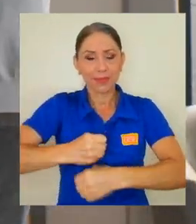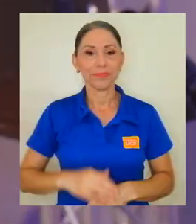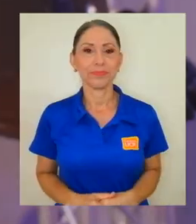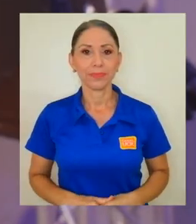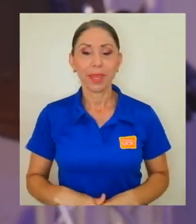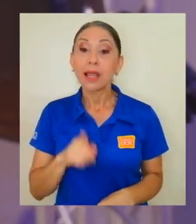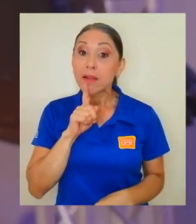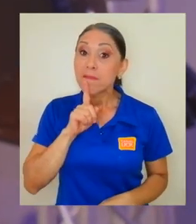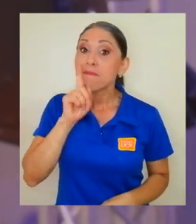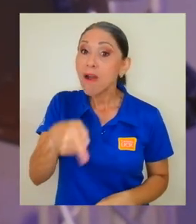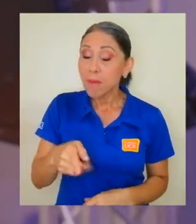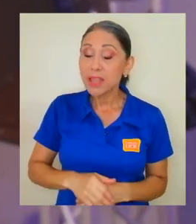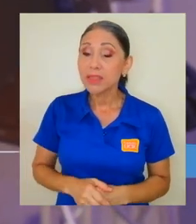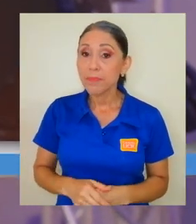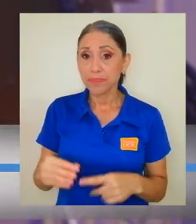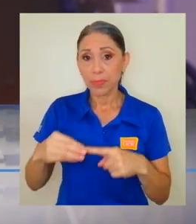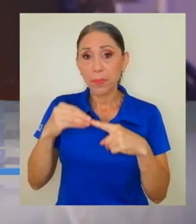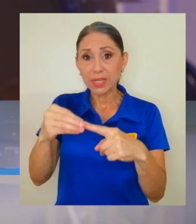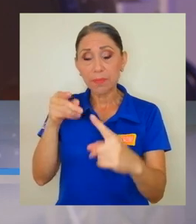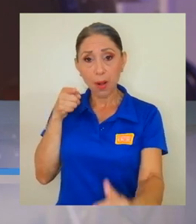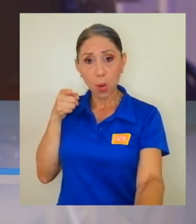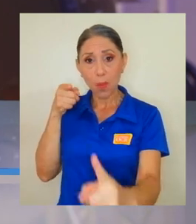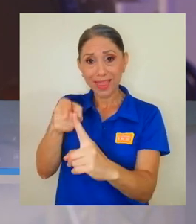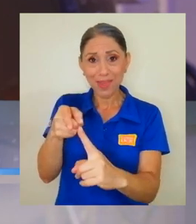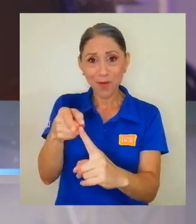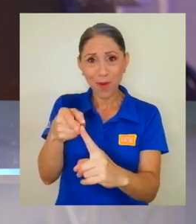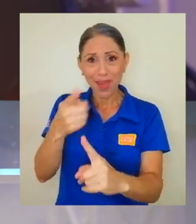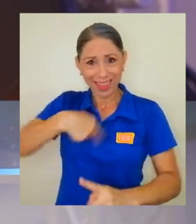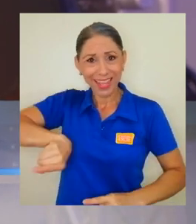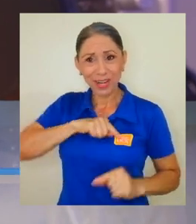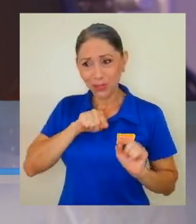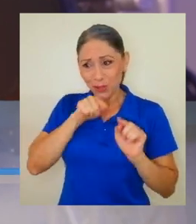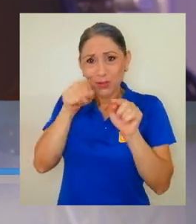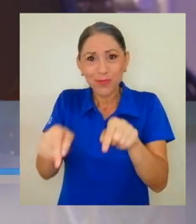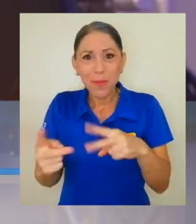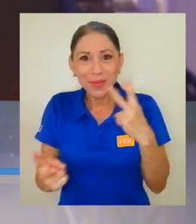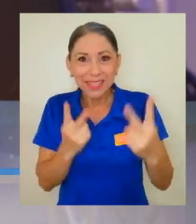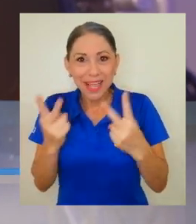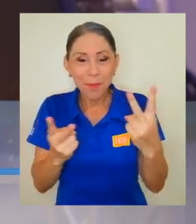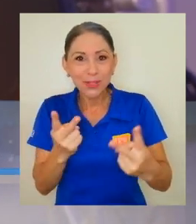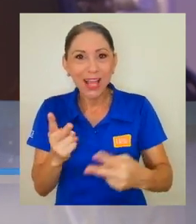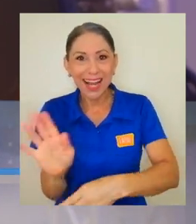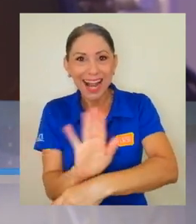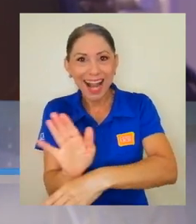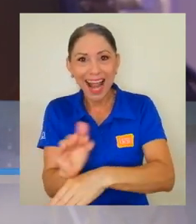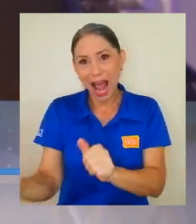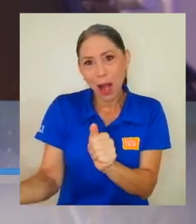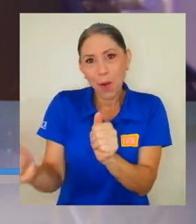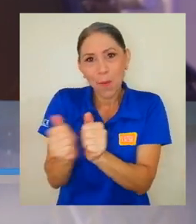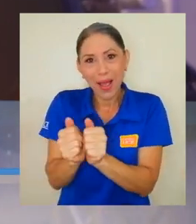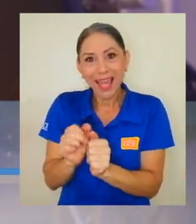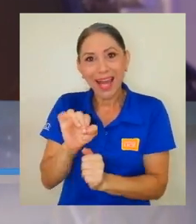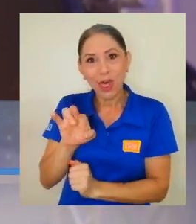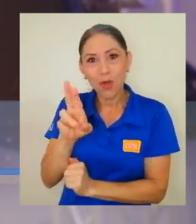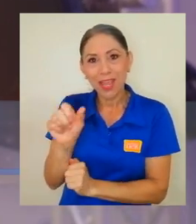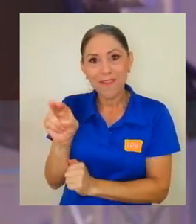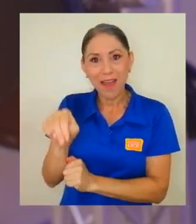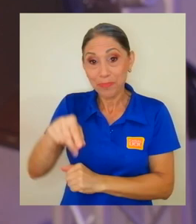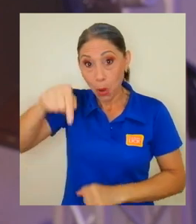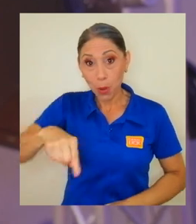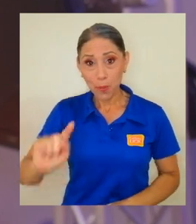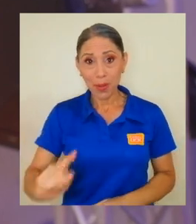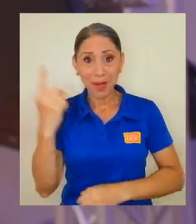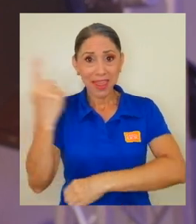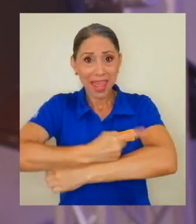bueno realmente el objetivo principal de esta visita al canal es acompañar a un iban hoy en su primer día